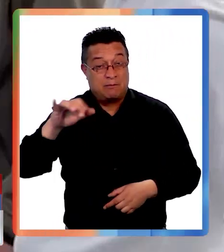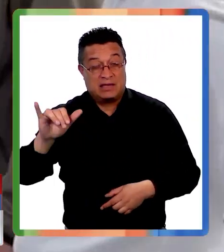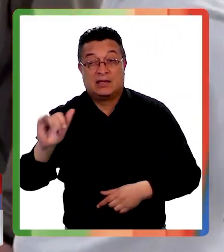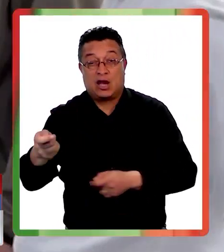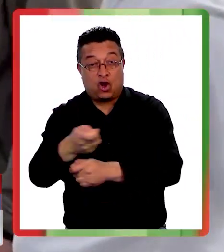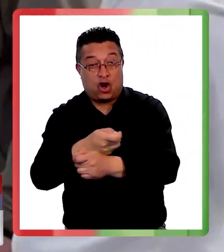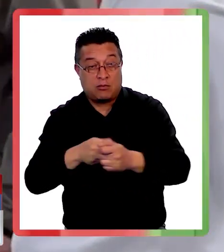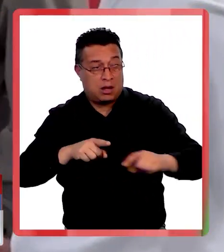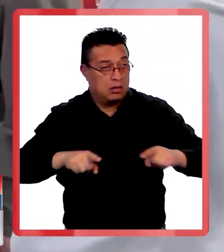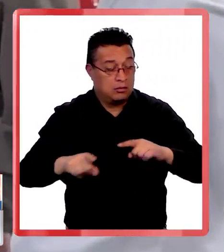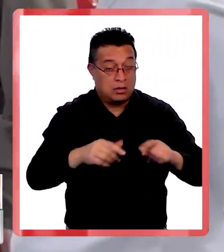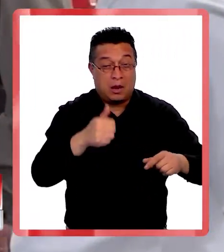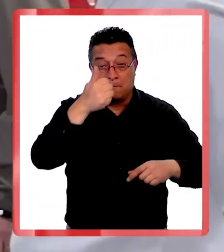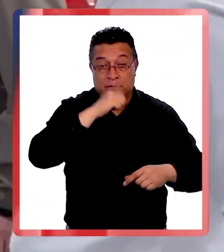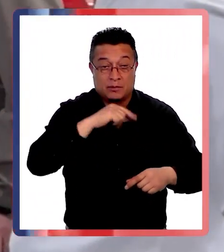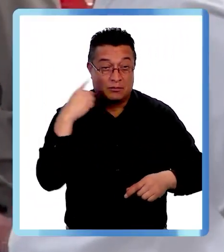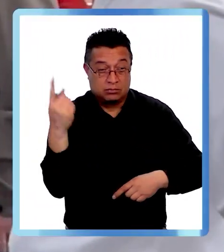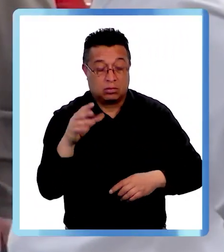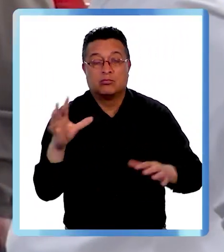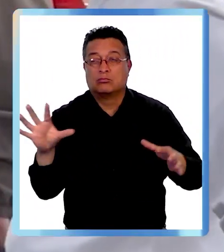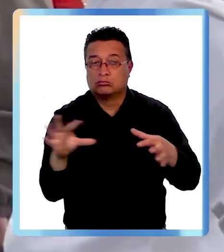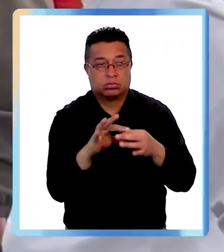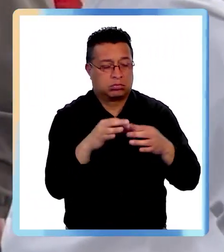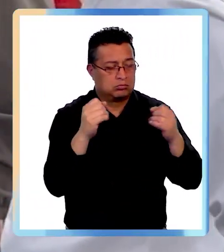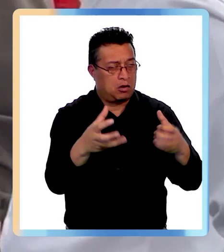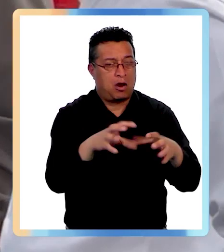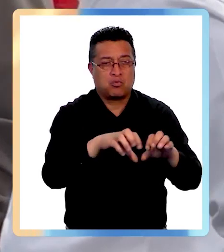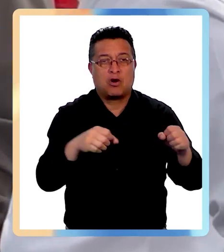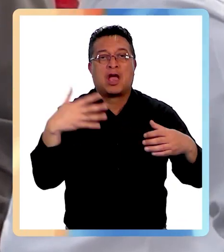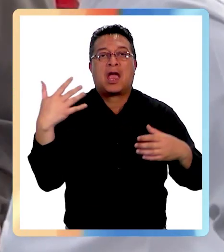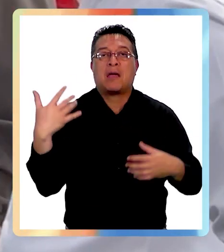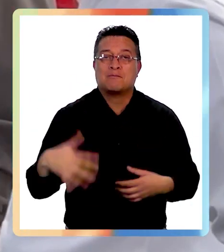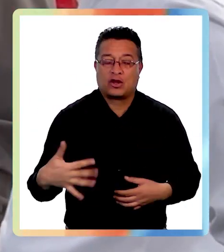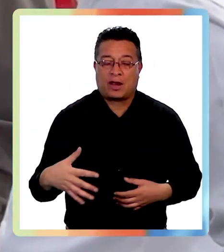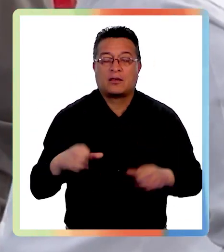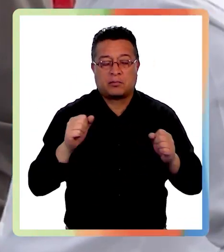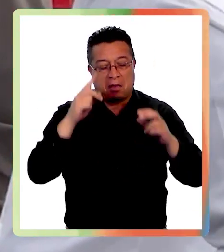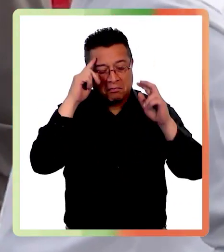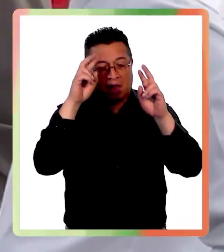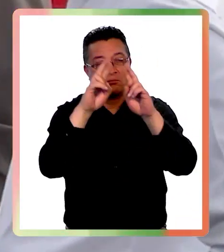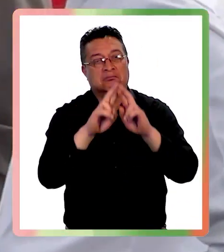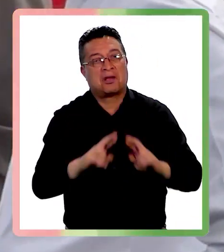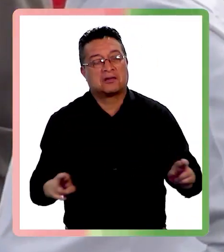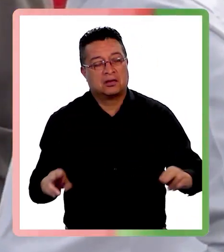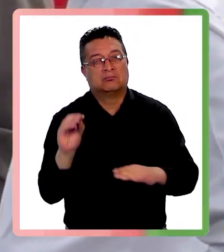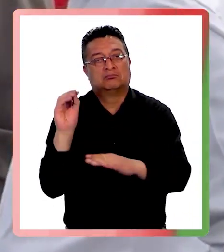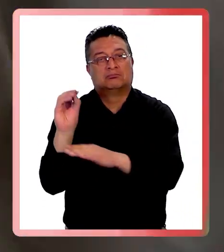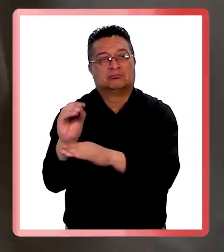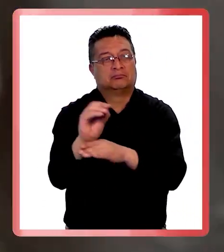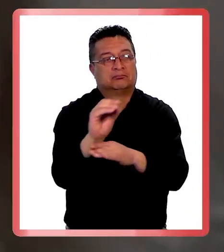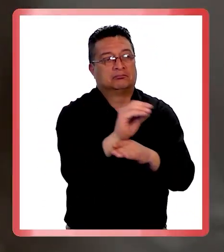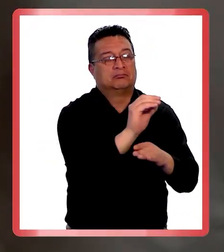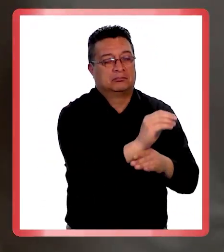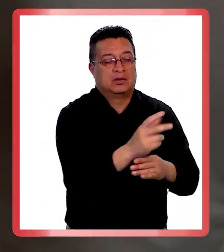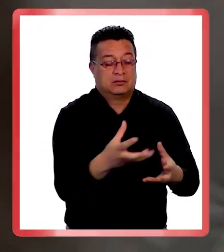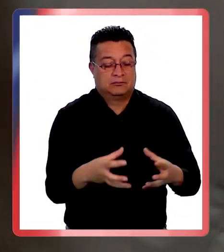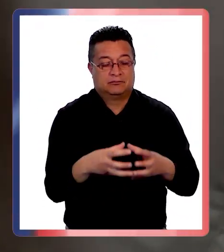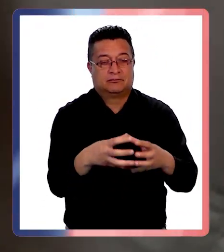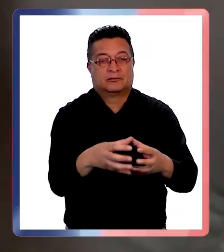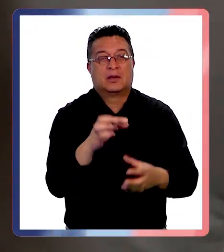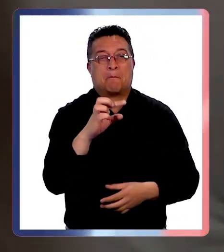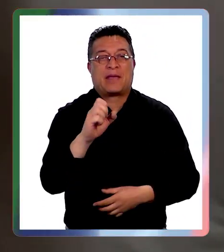Economía y el sector privado dan resultados importantes ya que permiten dar tranquilidad respecto del abastecimiento del combustible